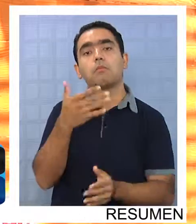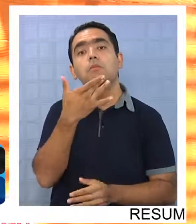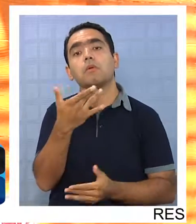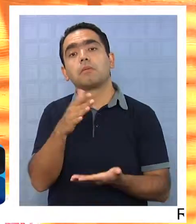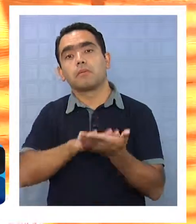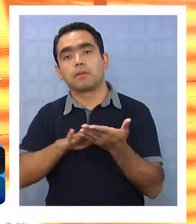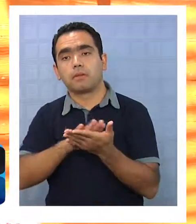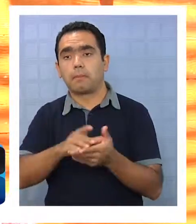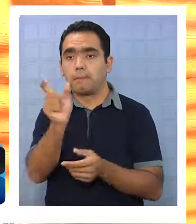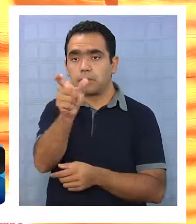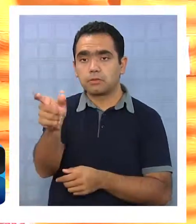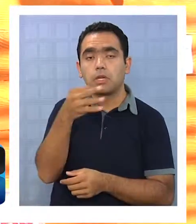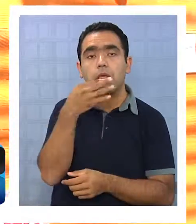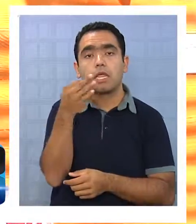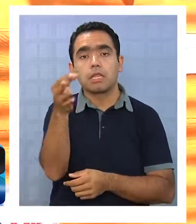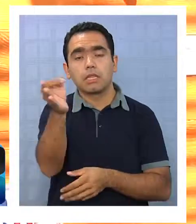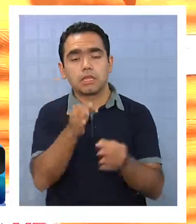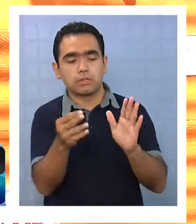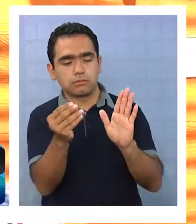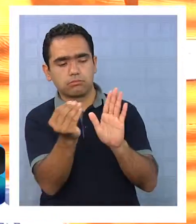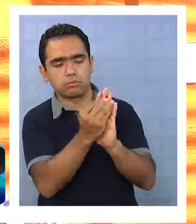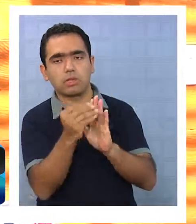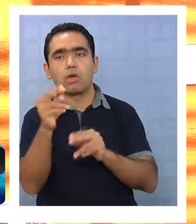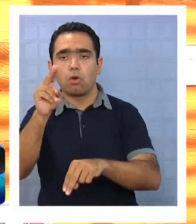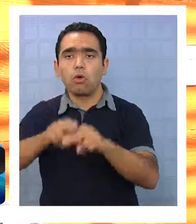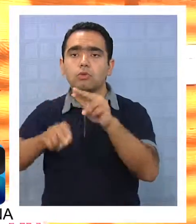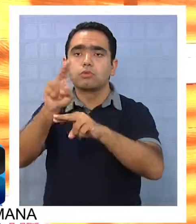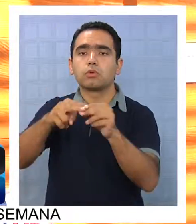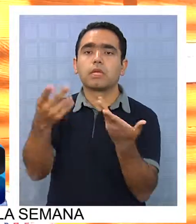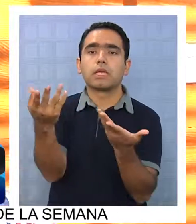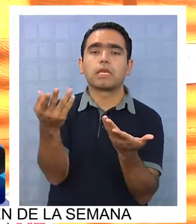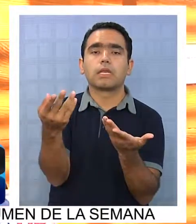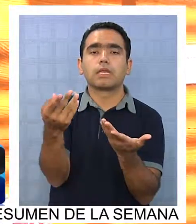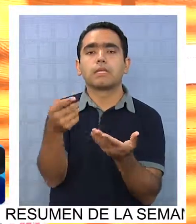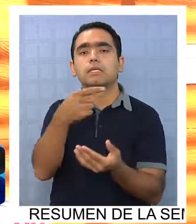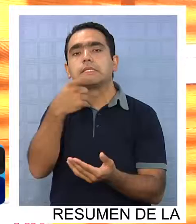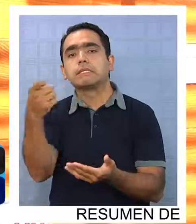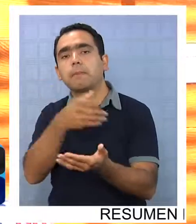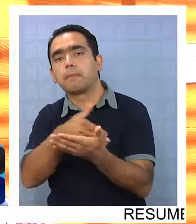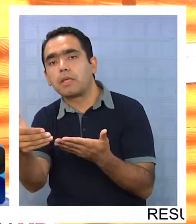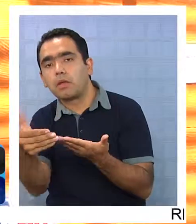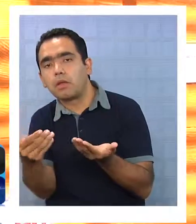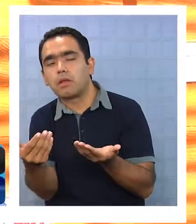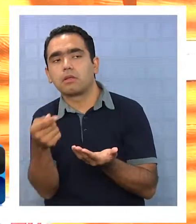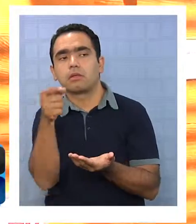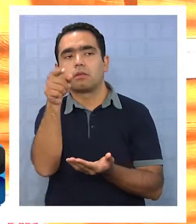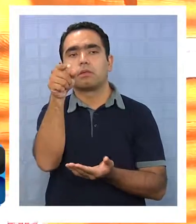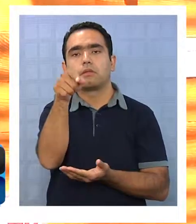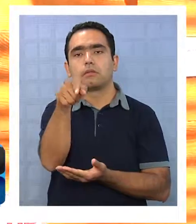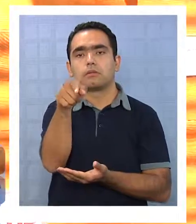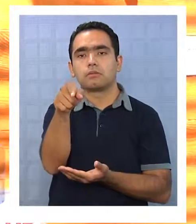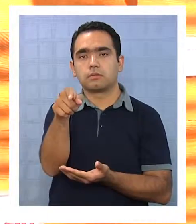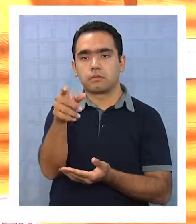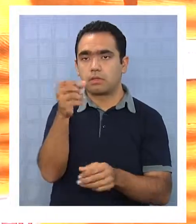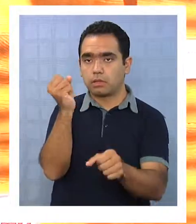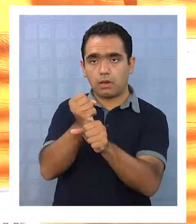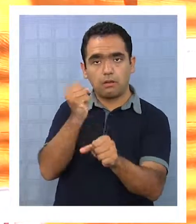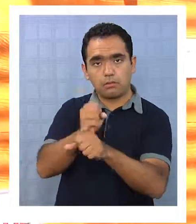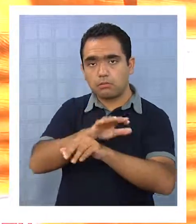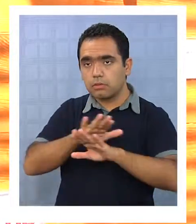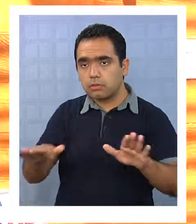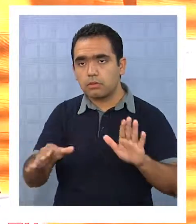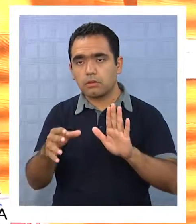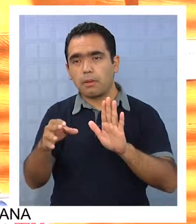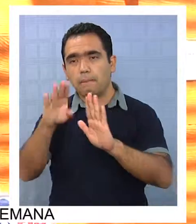día gente que dijo que iba a construir y que en eso iba a gastar 100 millones, si al terminar la obra